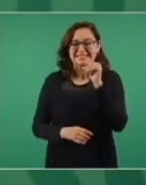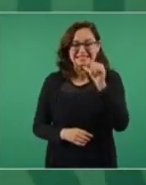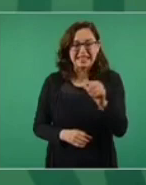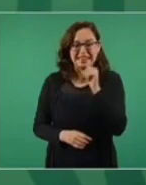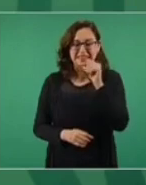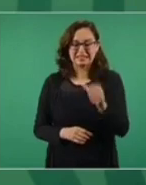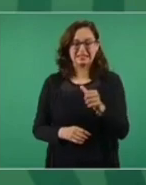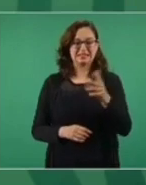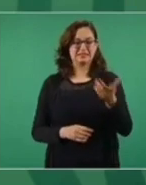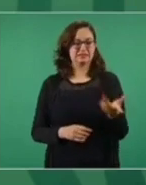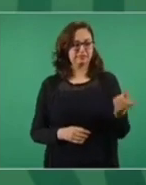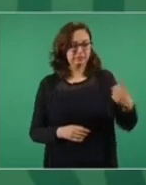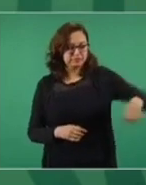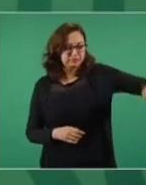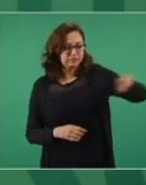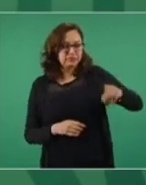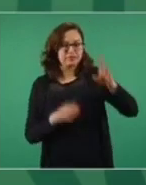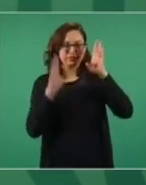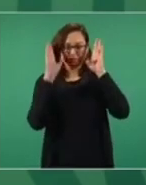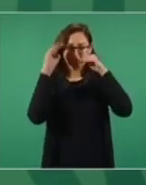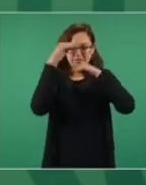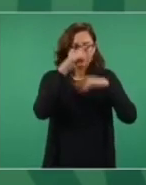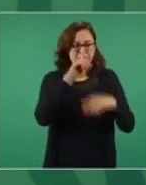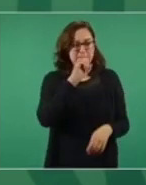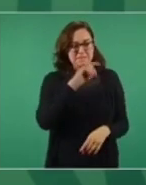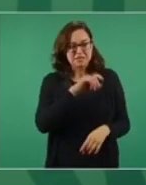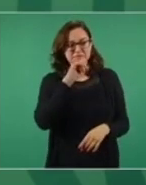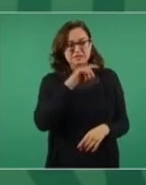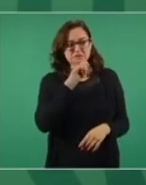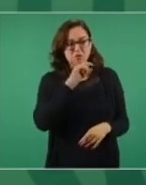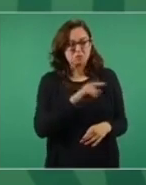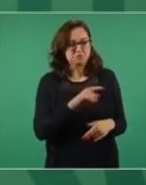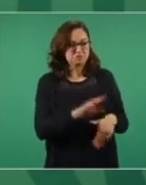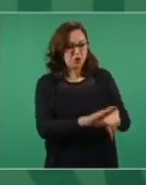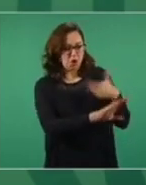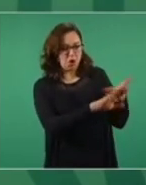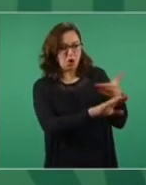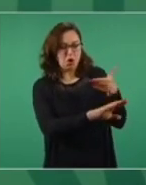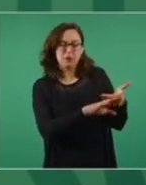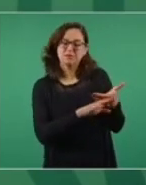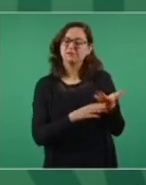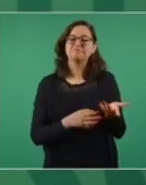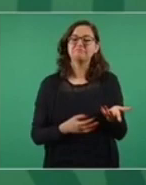palabras más, palabras menos Chiapas, Oaxaca,